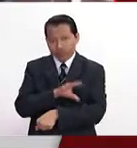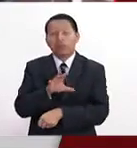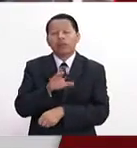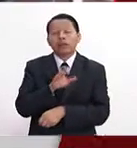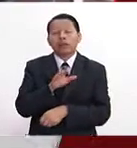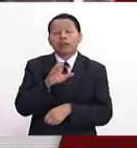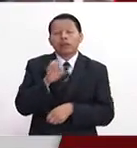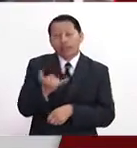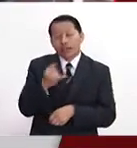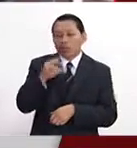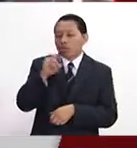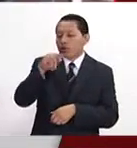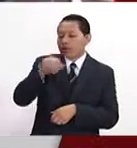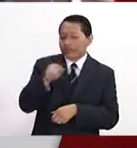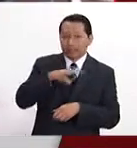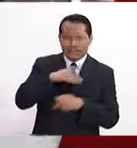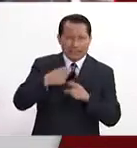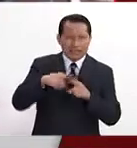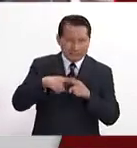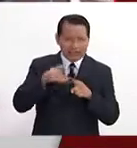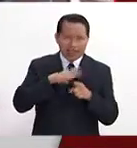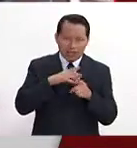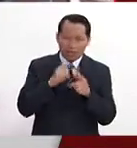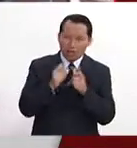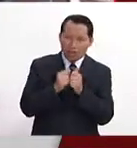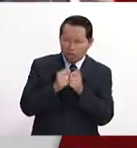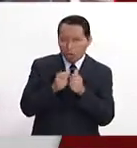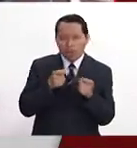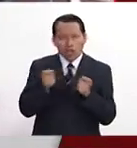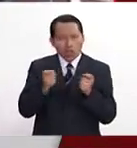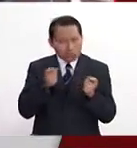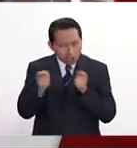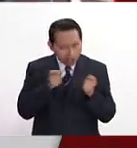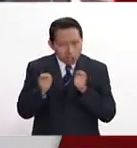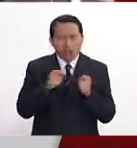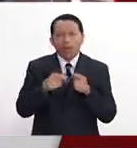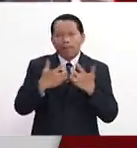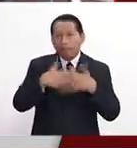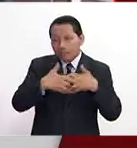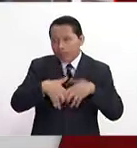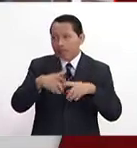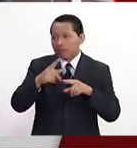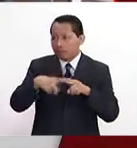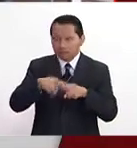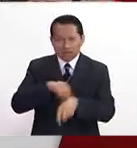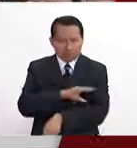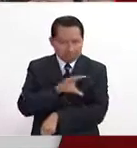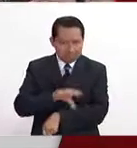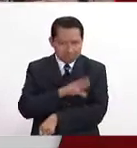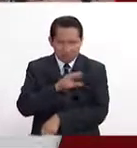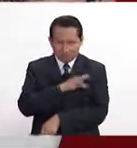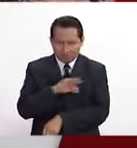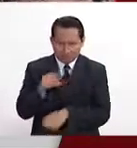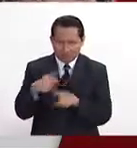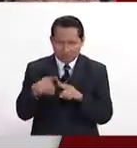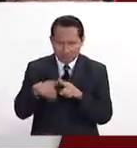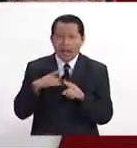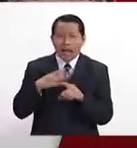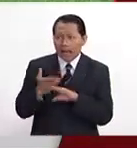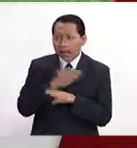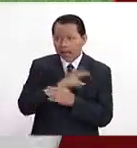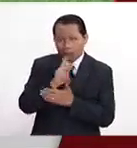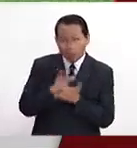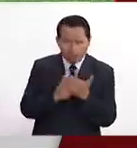control, electrónica, entonces fue muy fácil, lógico para mí empezar con eso, cursé un programa